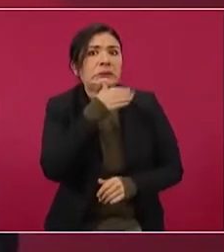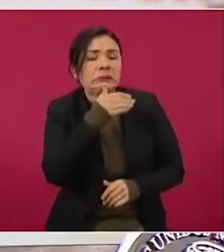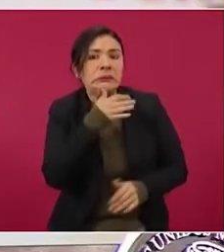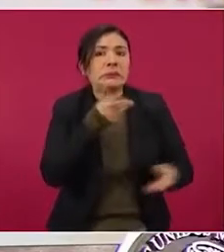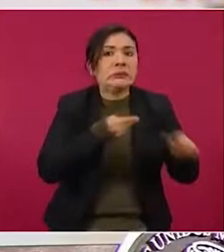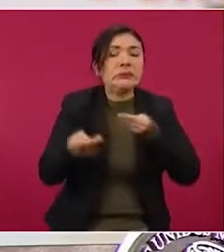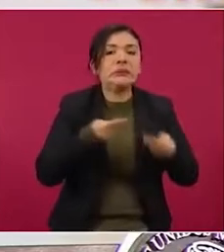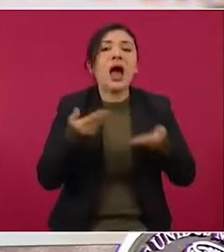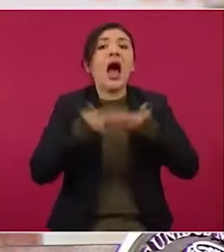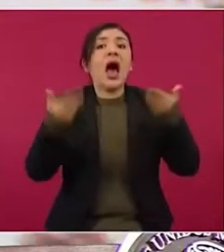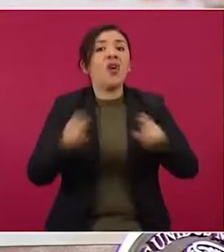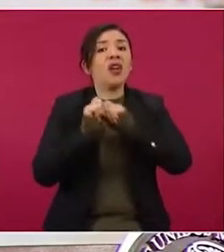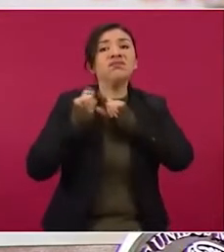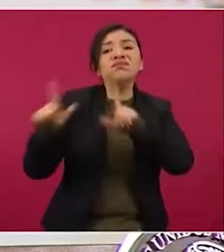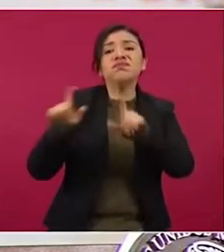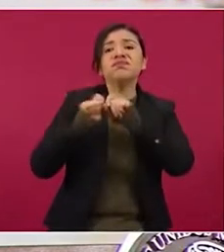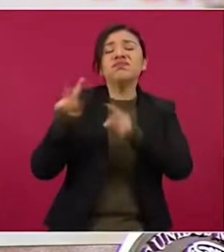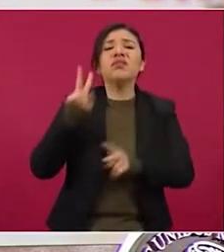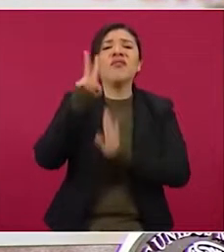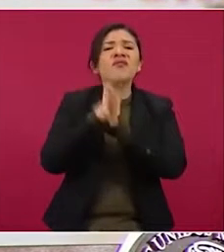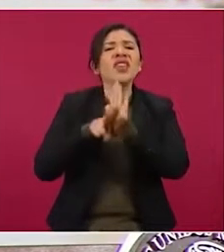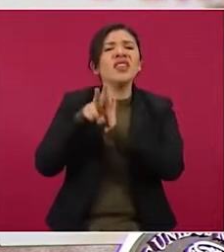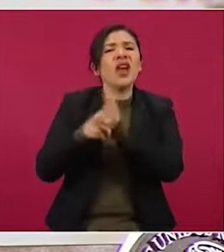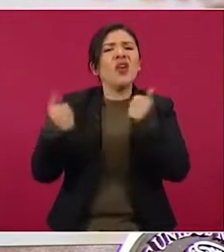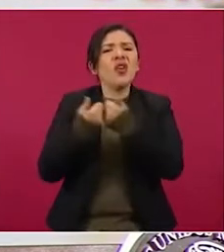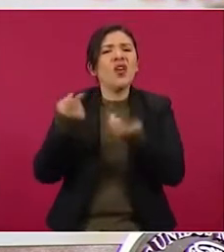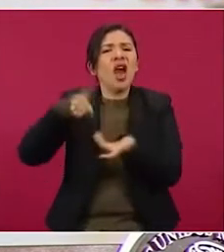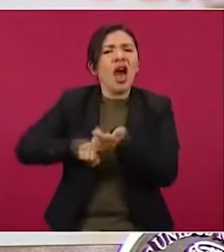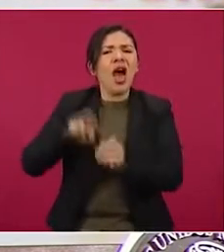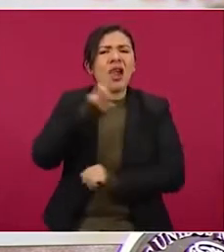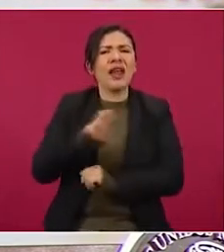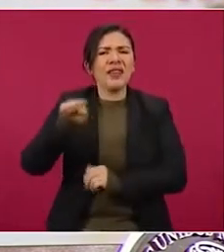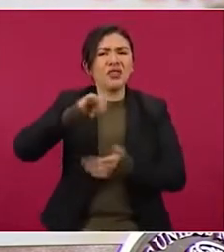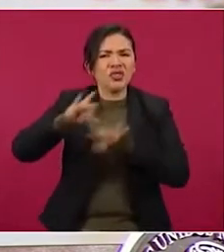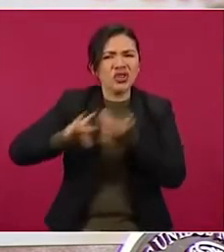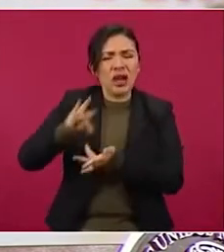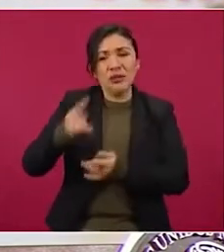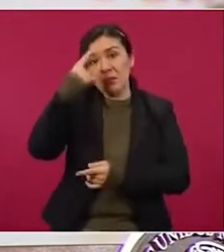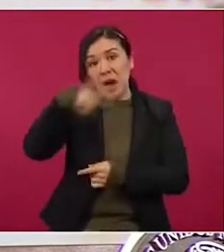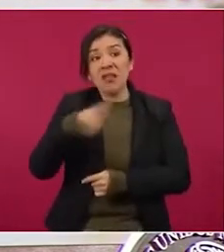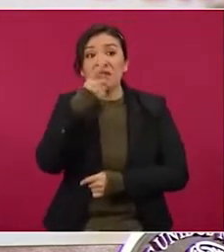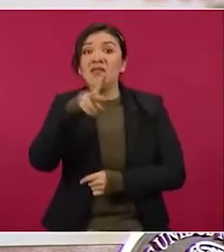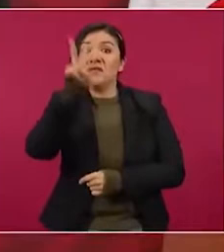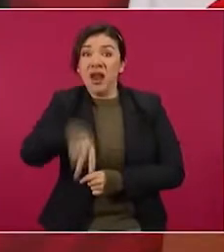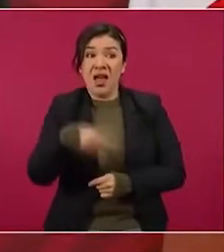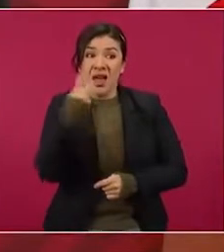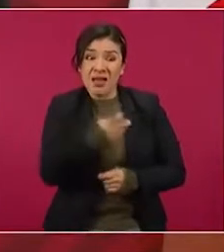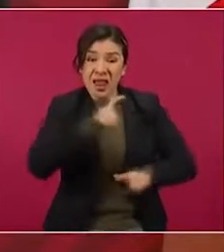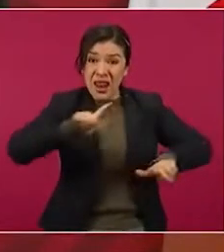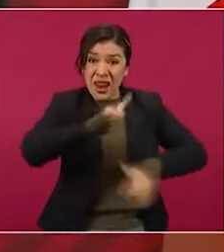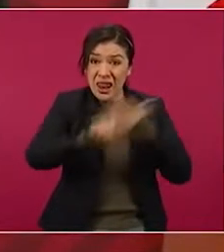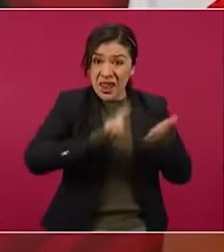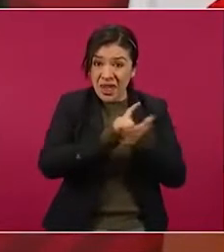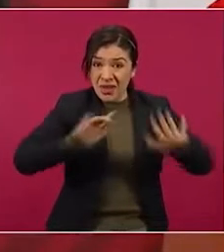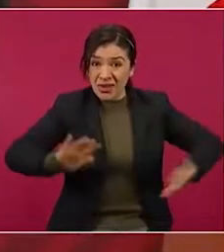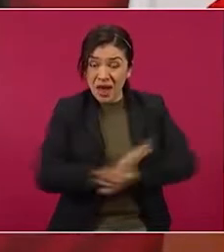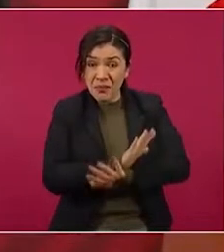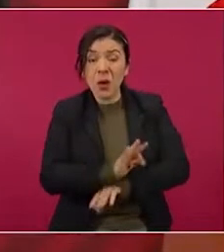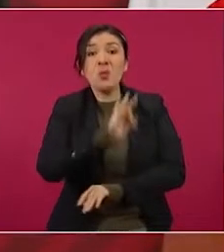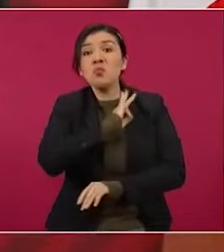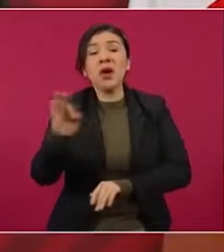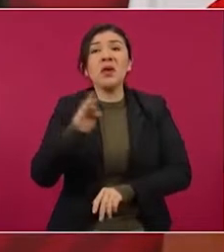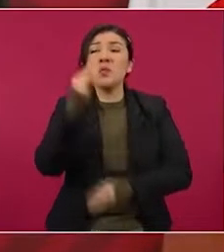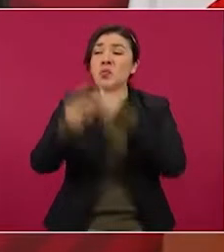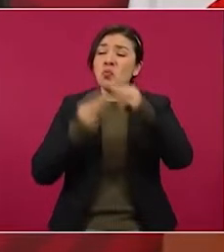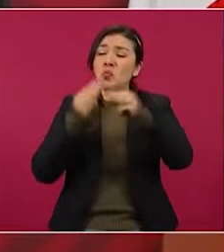distribuyen videos a través de las redes sociales en los que se culpa a la reforma eléctrica de causar el fin